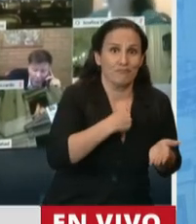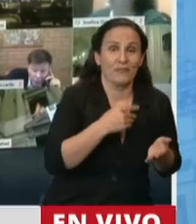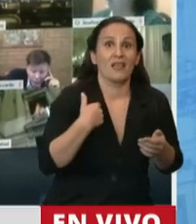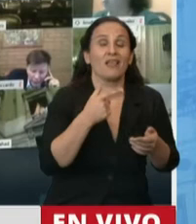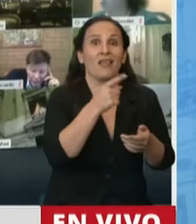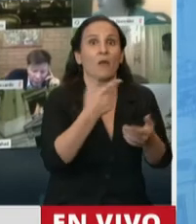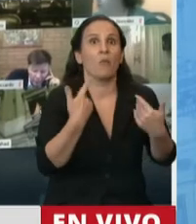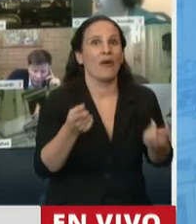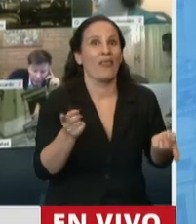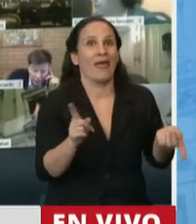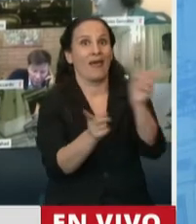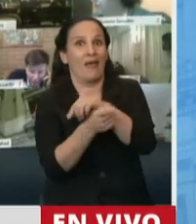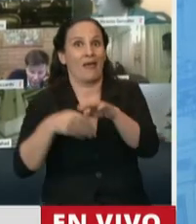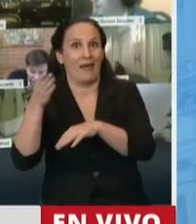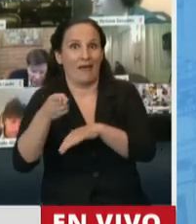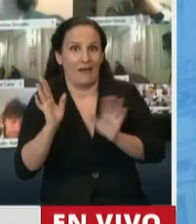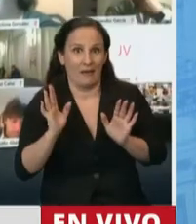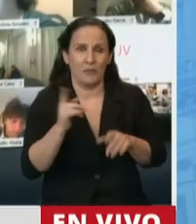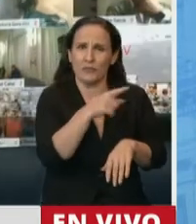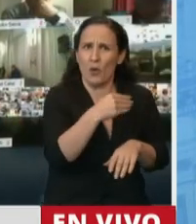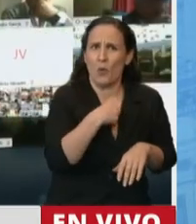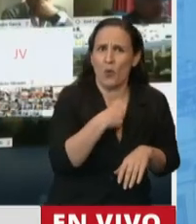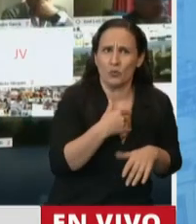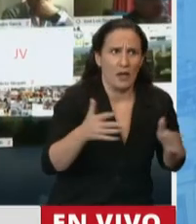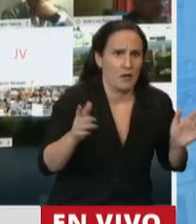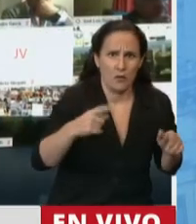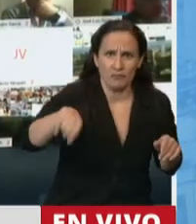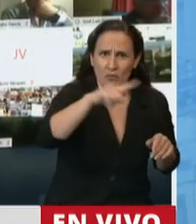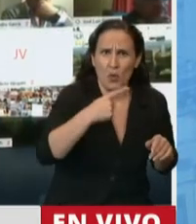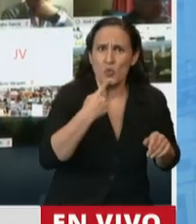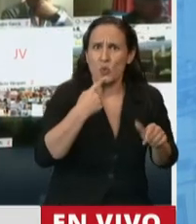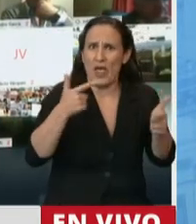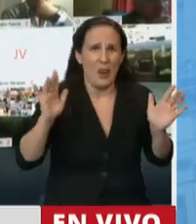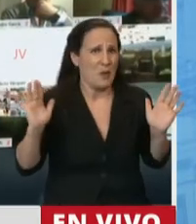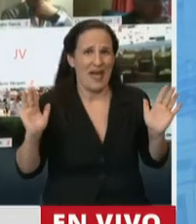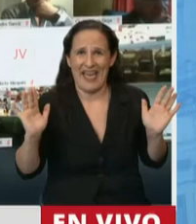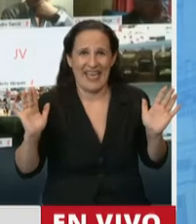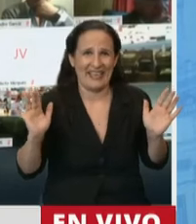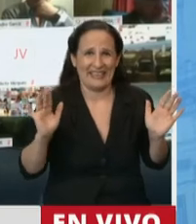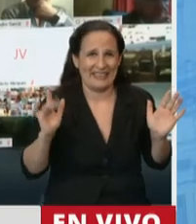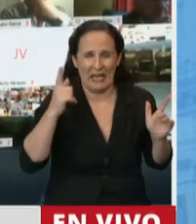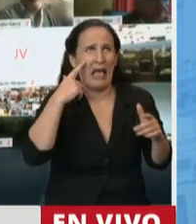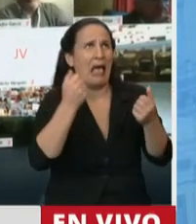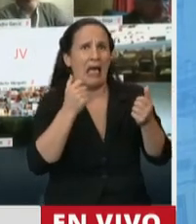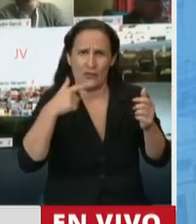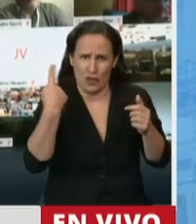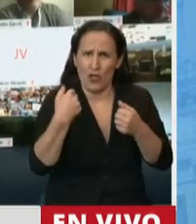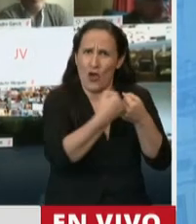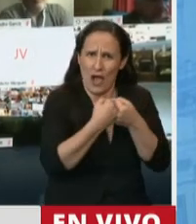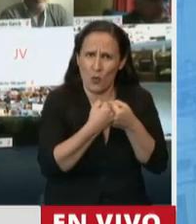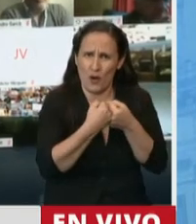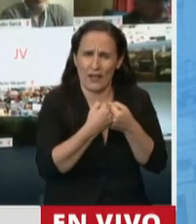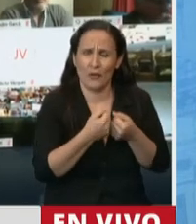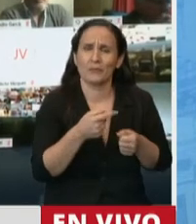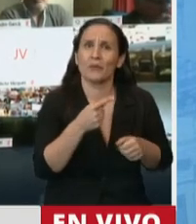De la voluntariedad nadie duda, no he escuchado a nadie emitir disidencia. Pero resulta que esta